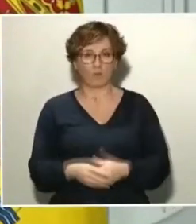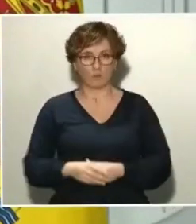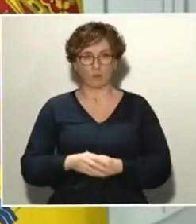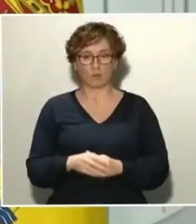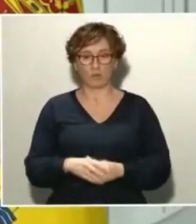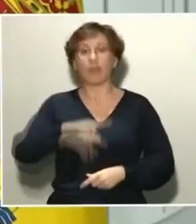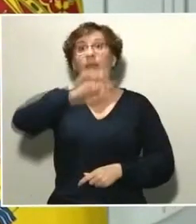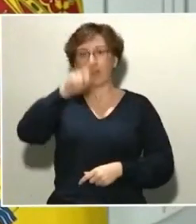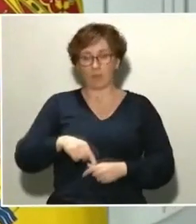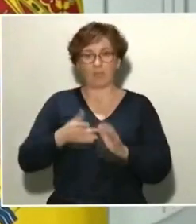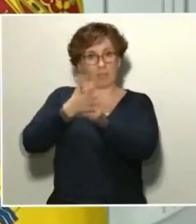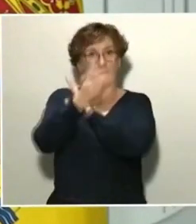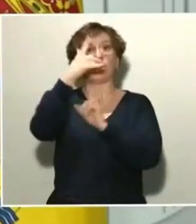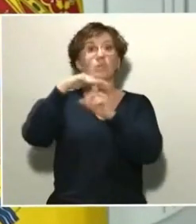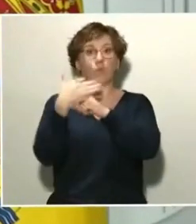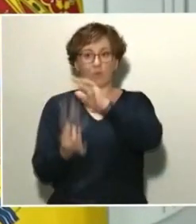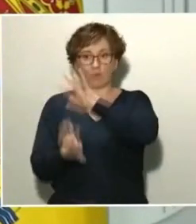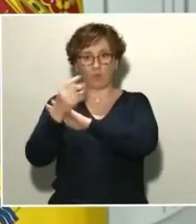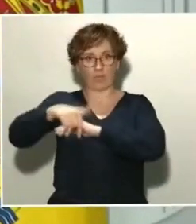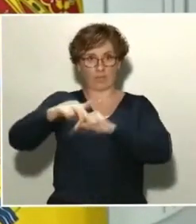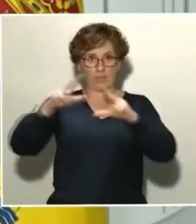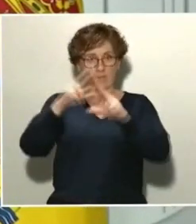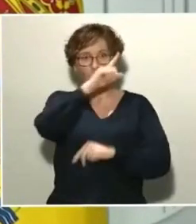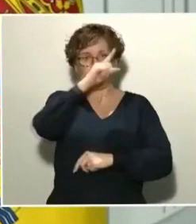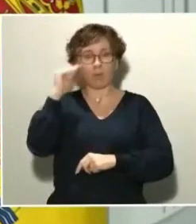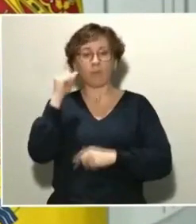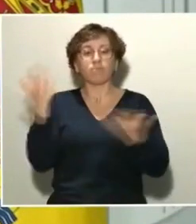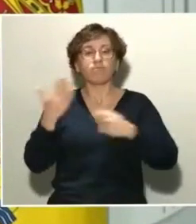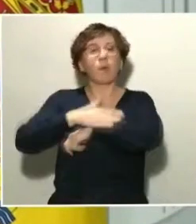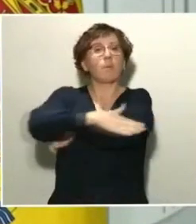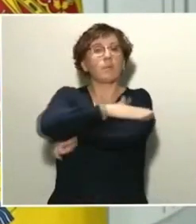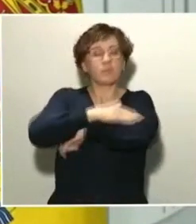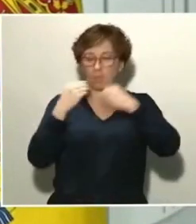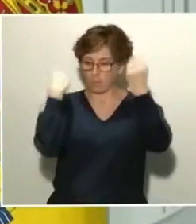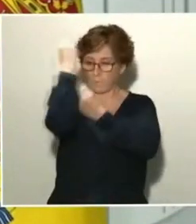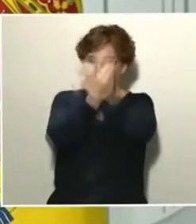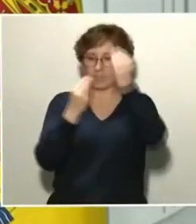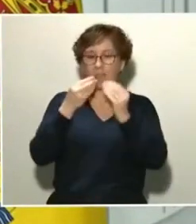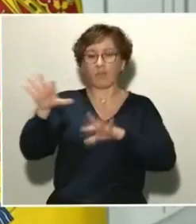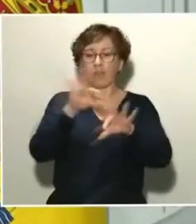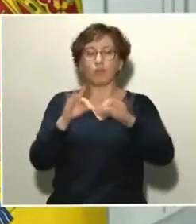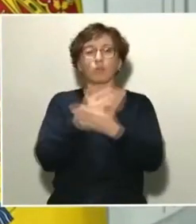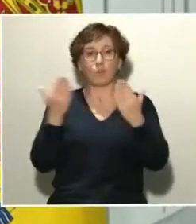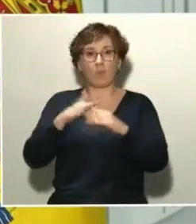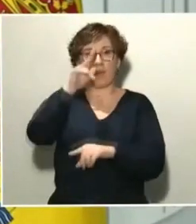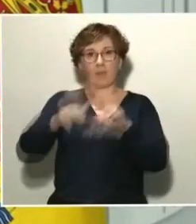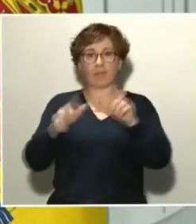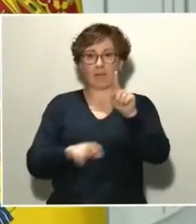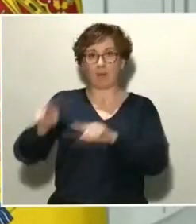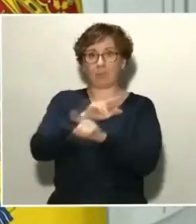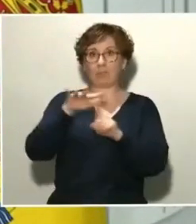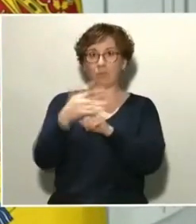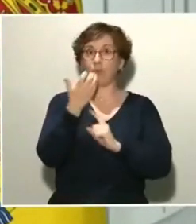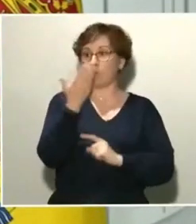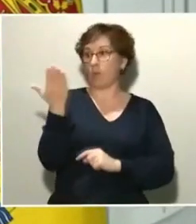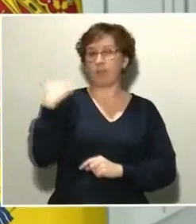que ha ocurrido en la Comunidad de Madrid. ¿Qué medidas estudia el Ministerio para que no se repitan situaciones como las de ayer en el Hospital de Leganés, que al parecer